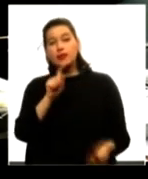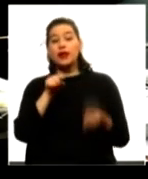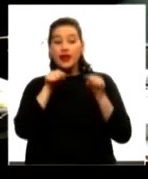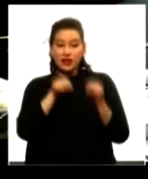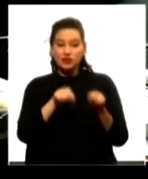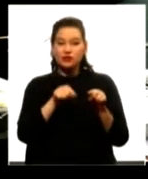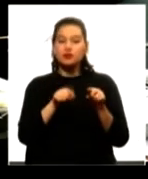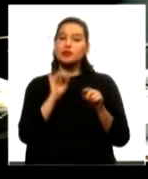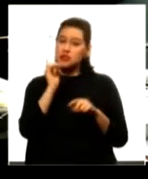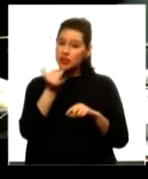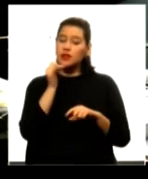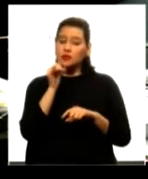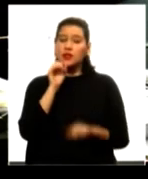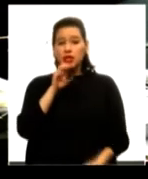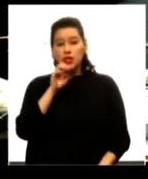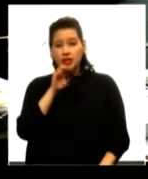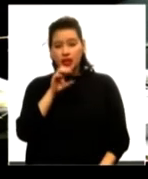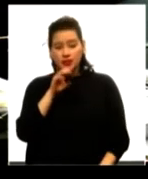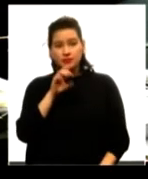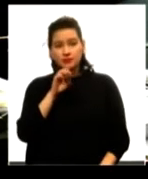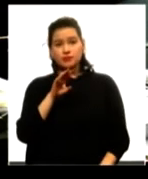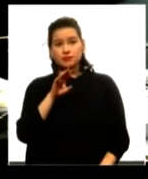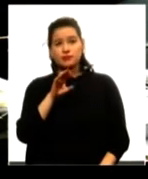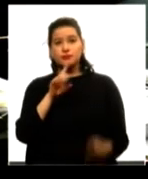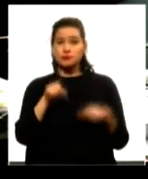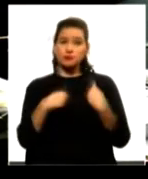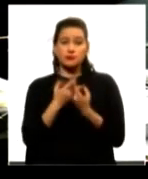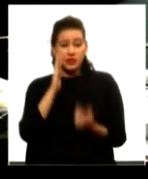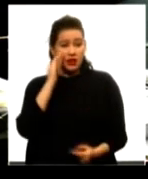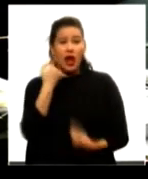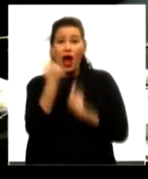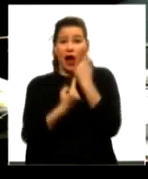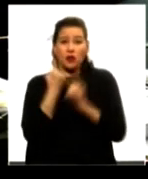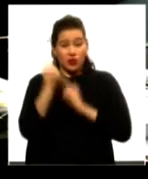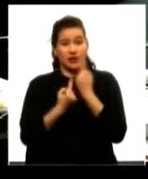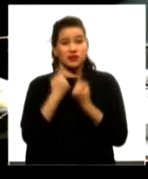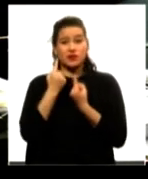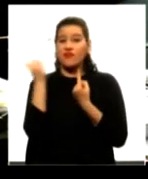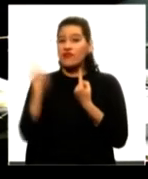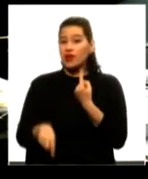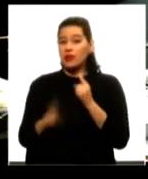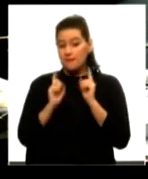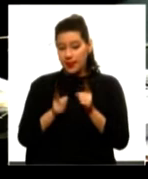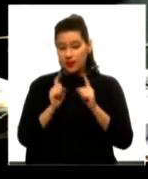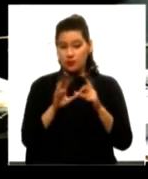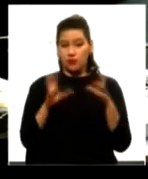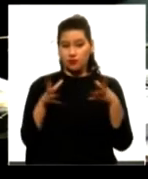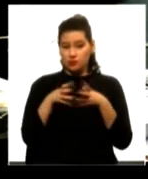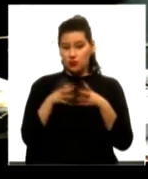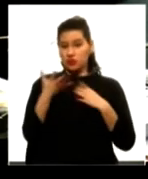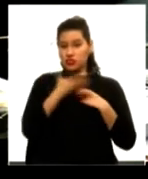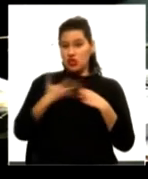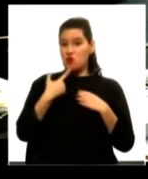mereció críticas, críticas que vamos a reconocerlo, algunas surgieron del propio ámbito de la